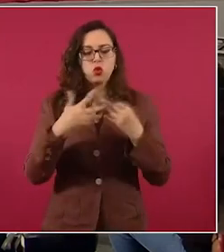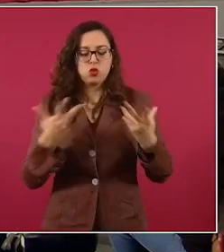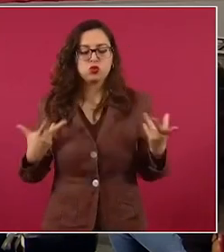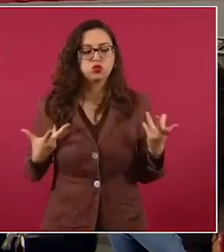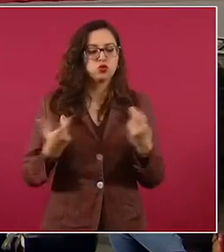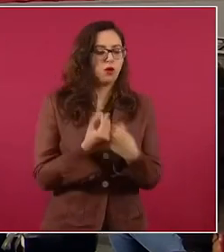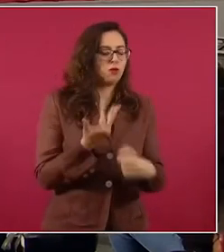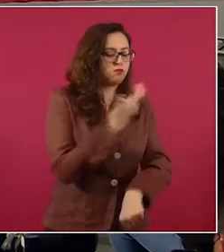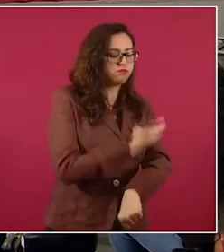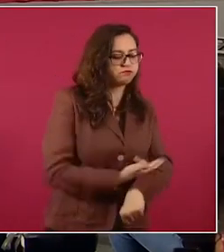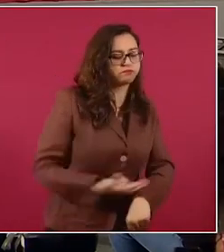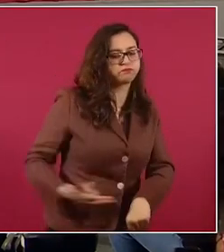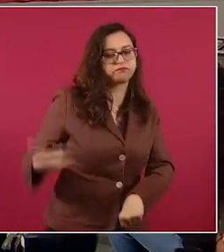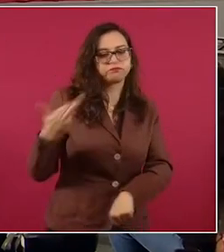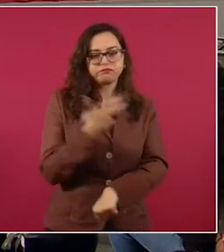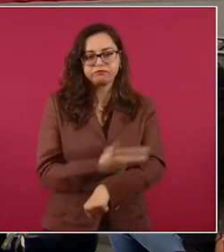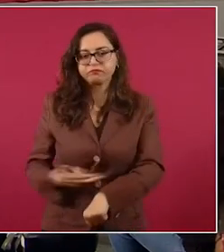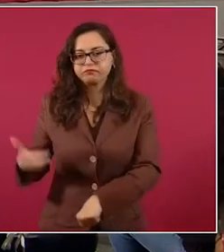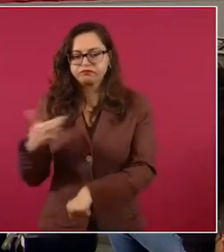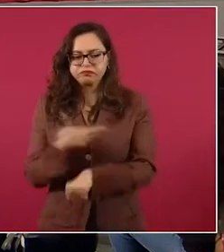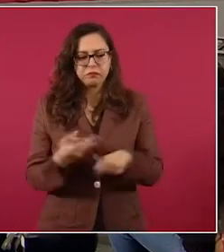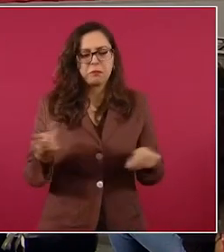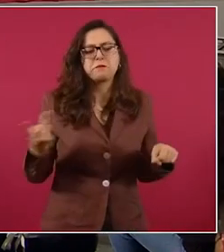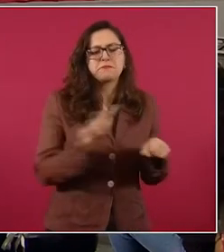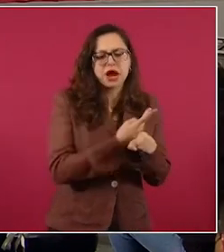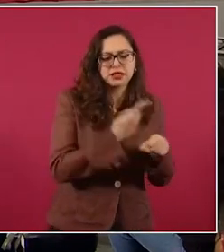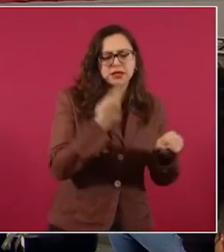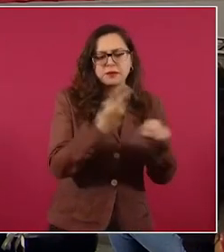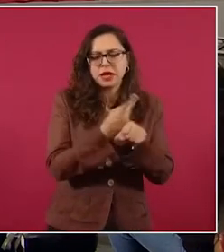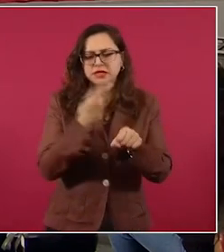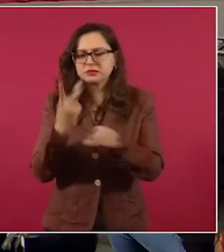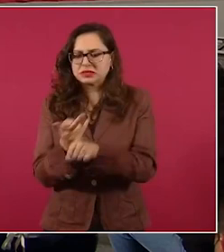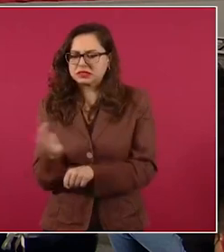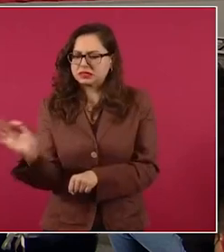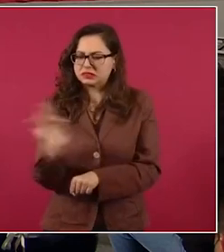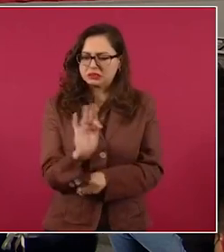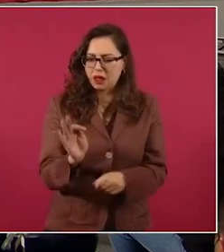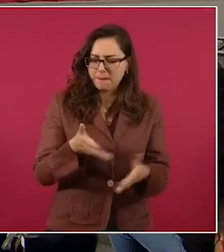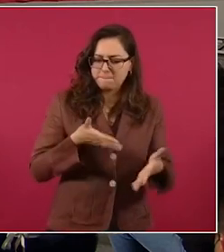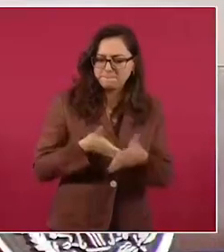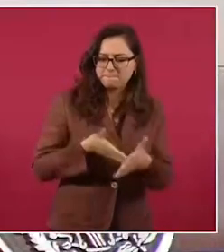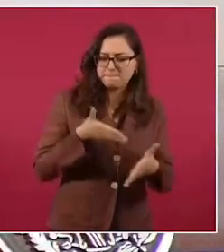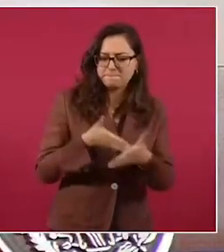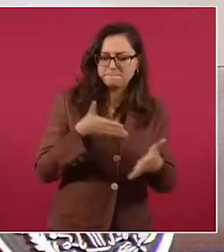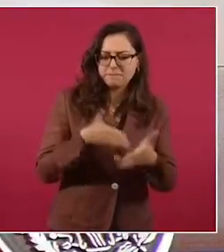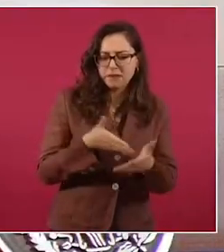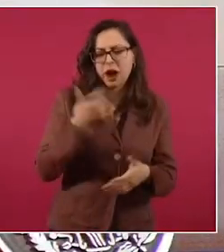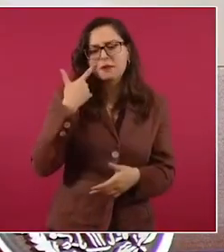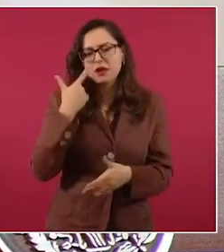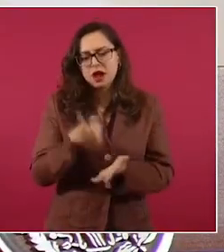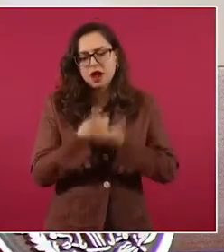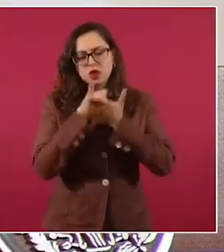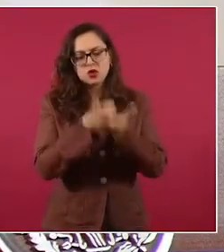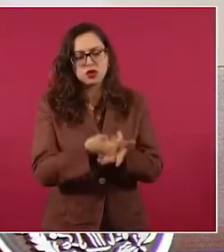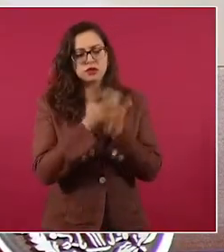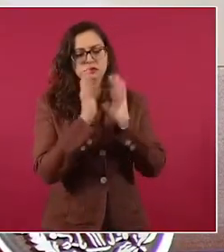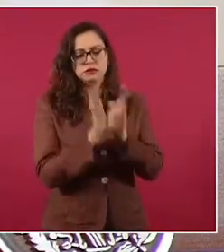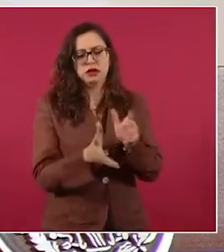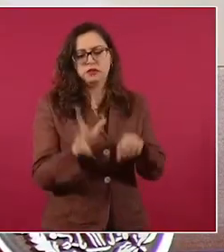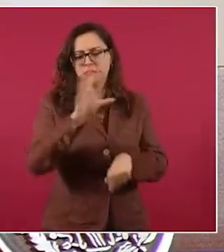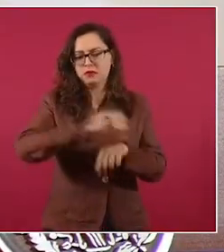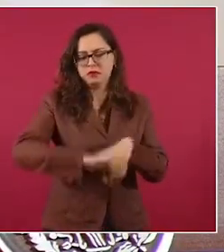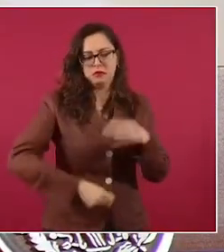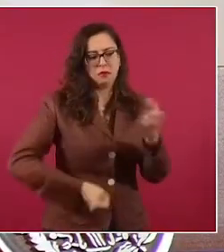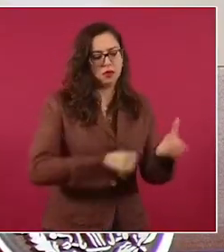estén por ahí atorados y de manera que puedan volver con sus familias.